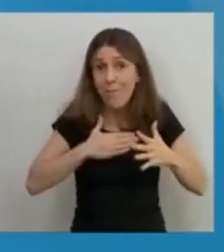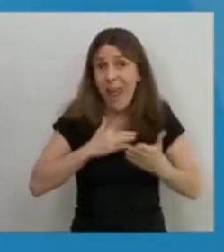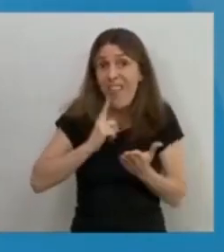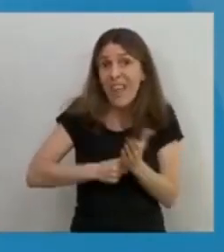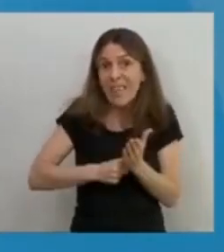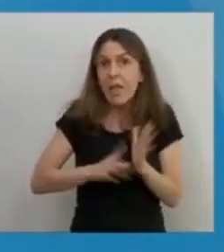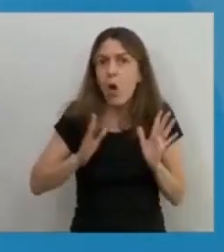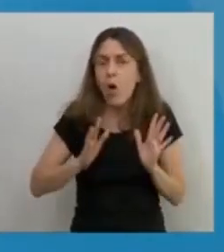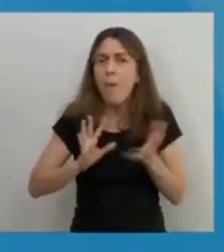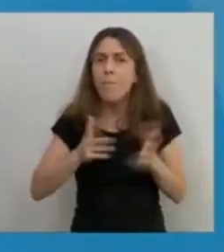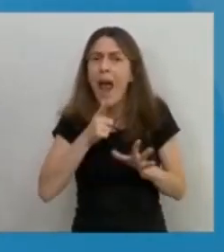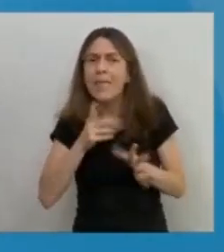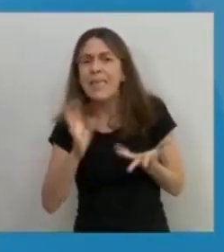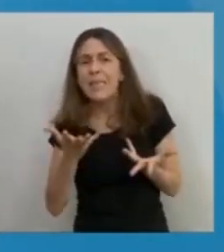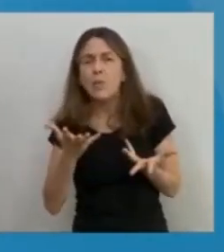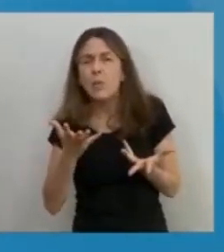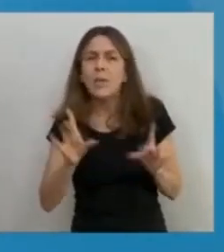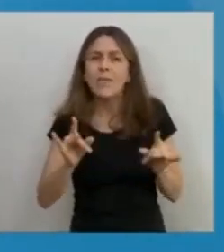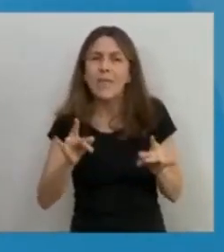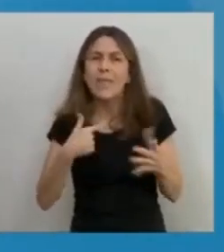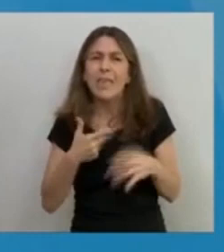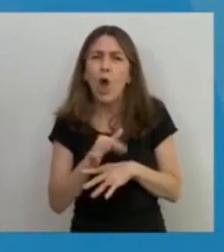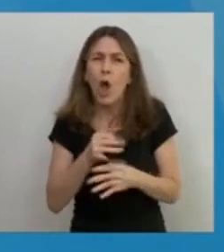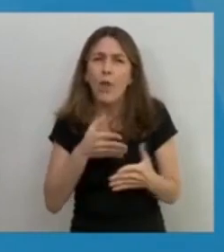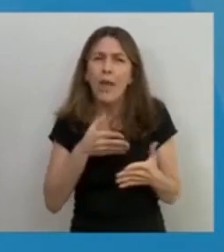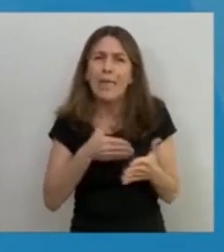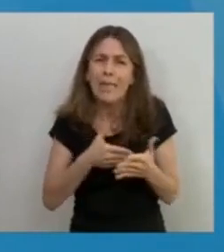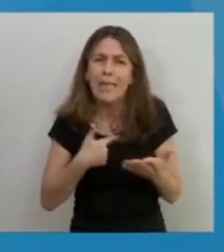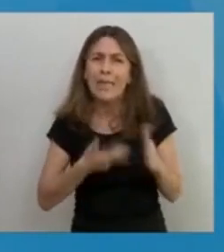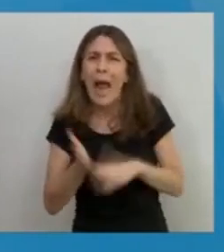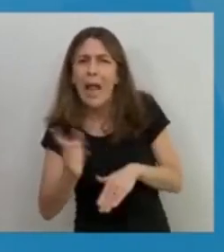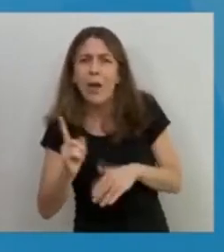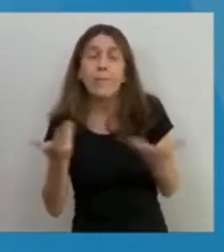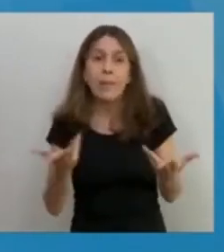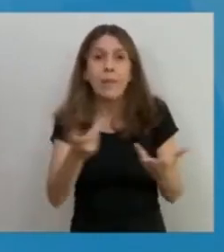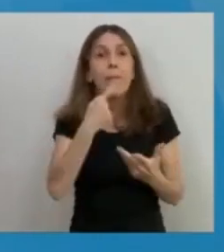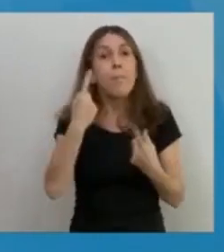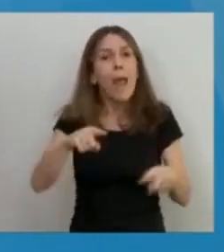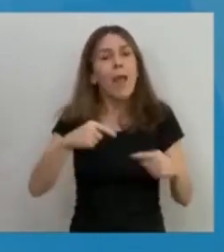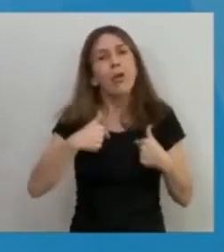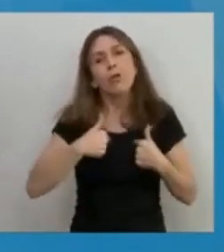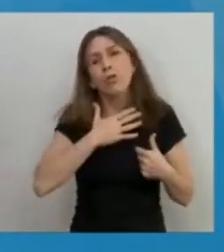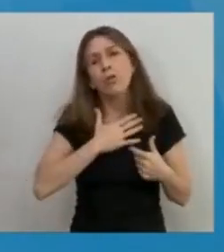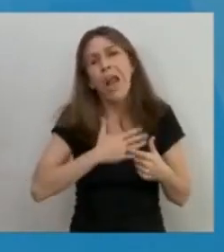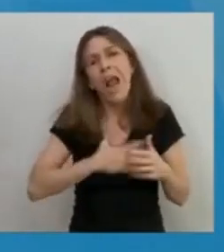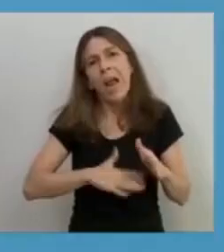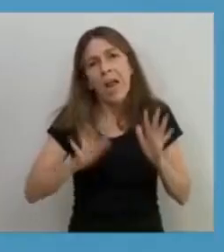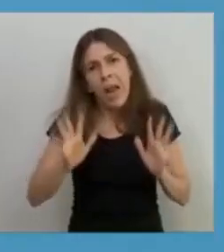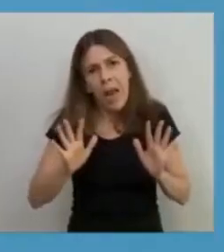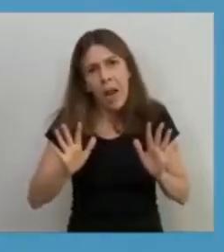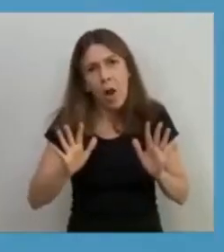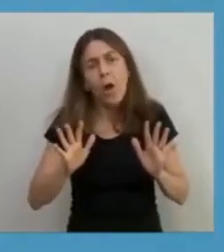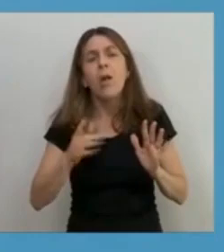limitan nuestro accionar cotidiano. Pero créanme que me da una enorme tranquilidad que por